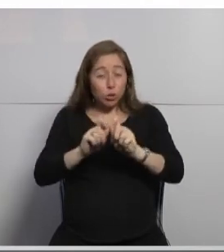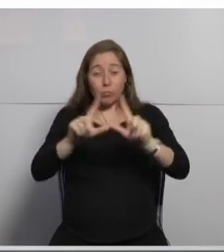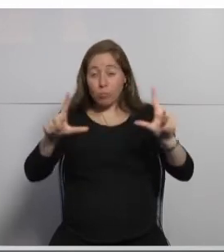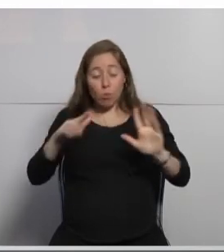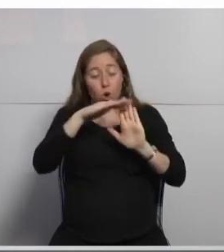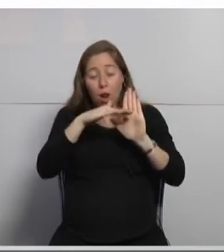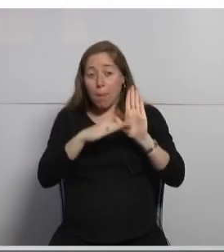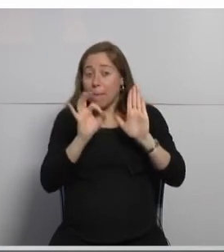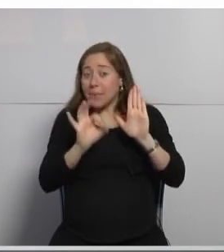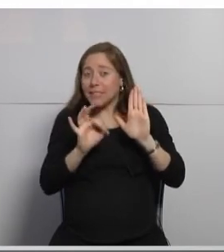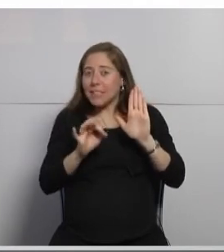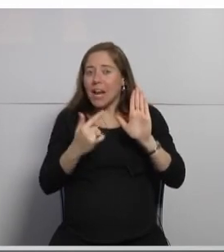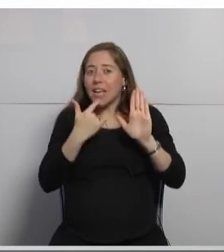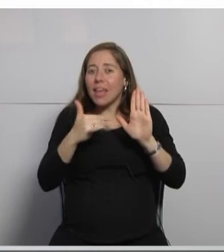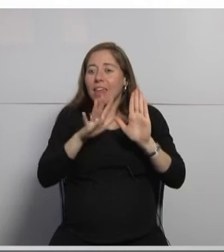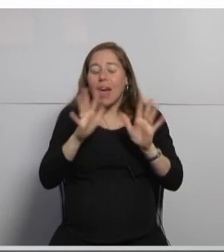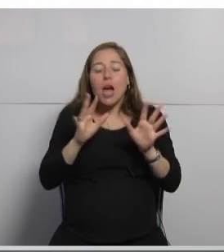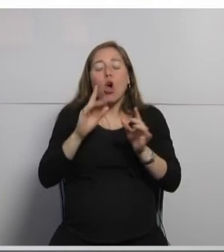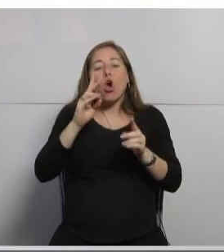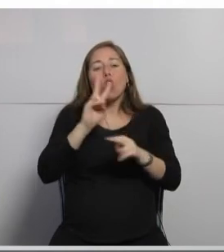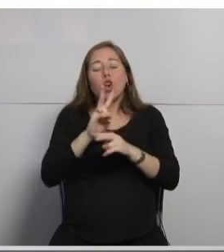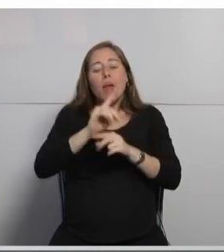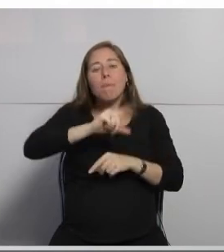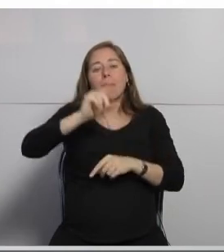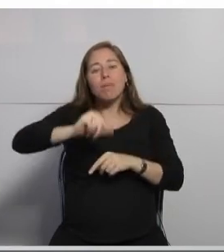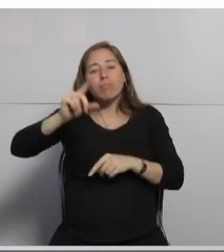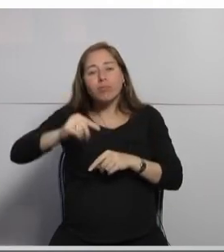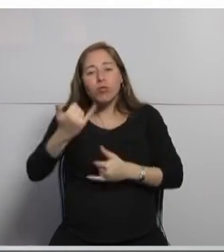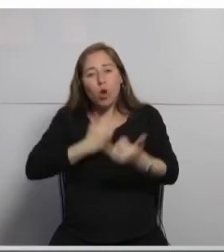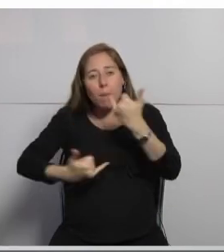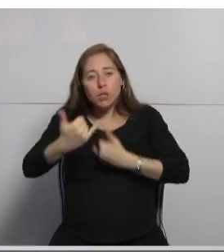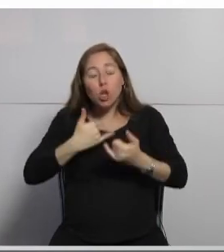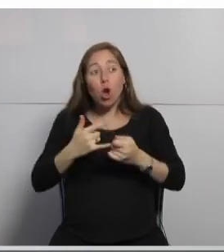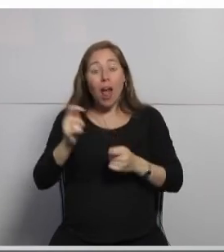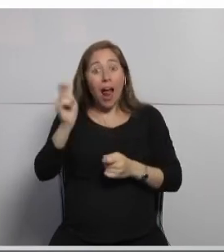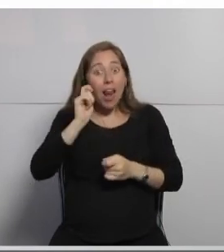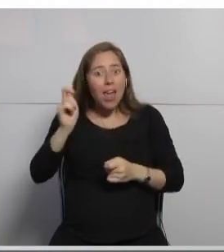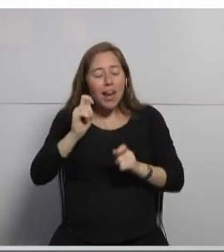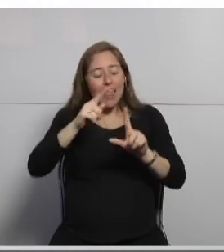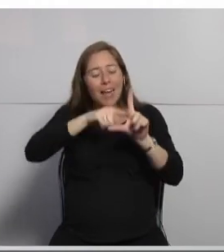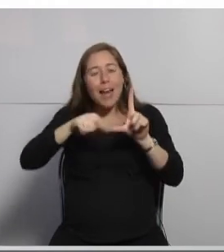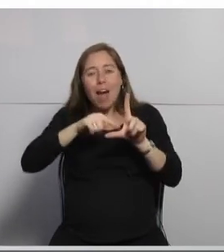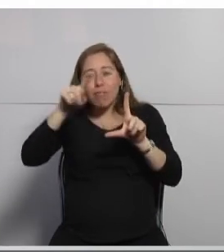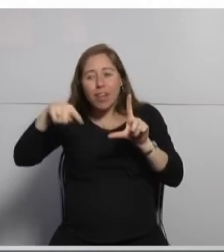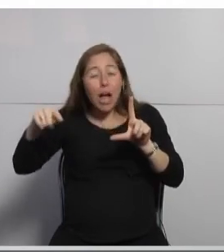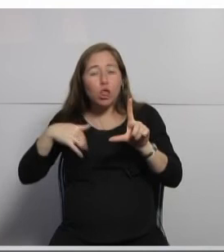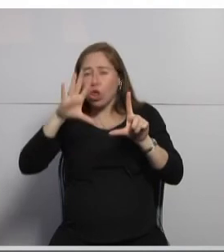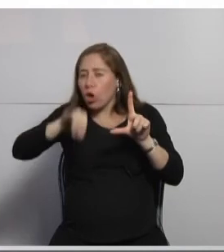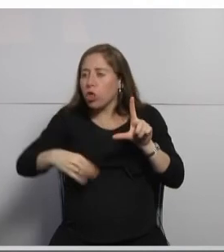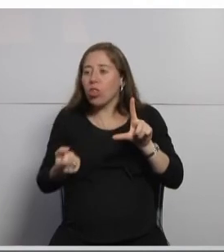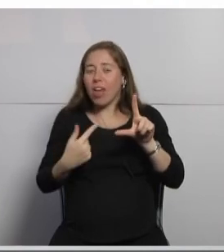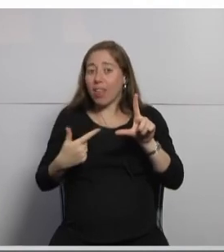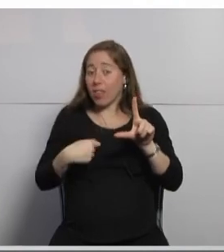viene con el recolector de métricas alertas y las gráficas esto también lo puede llegar a